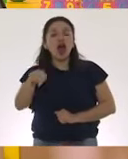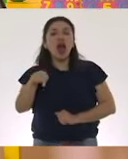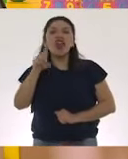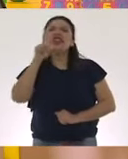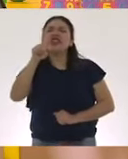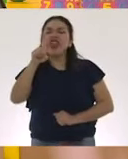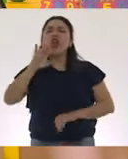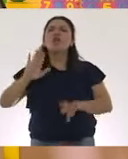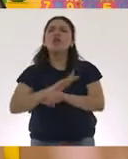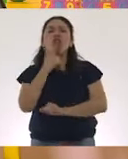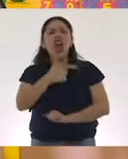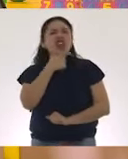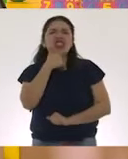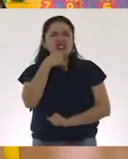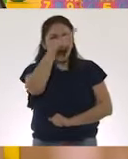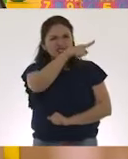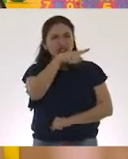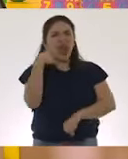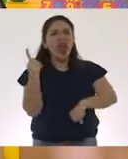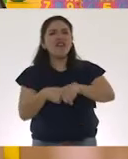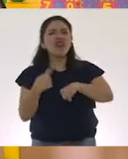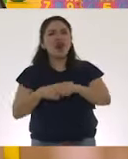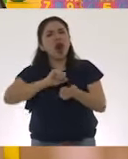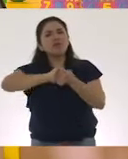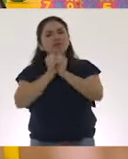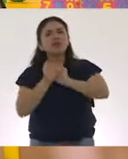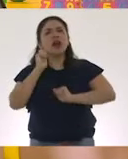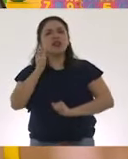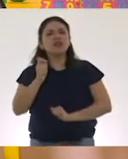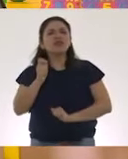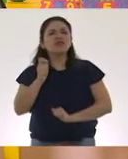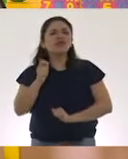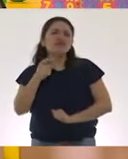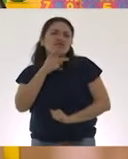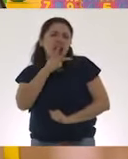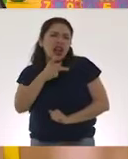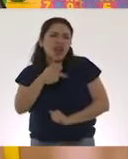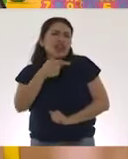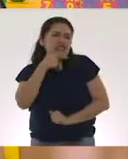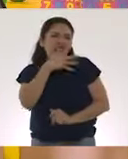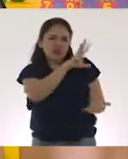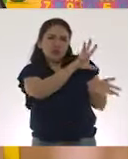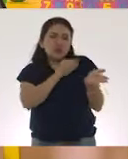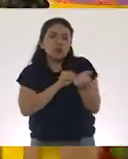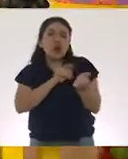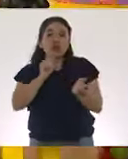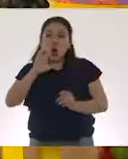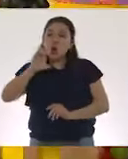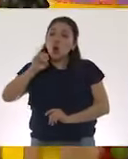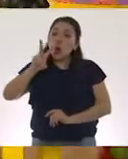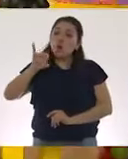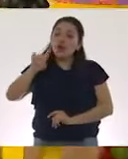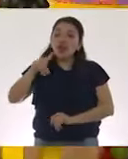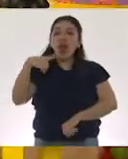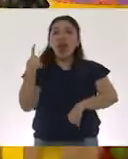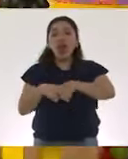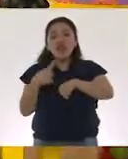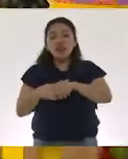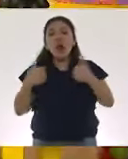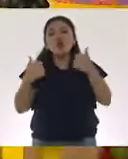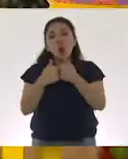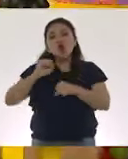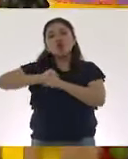que en inglés enfermedad se traduce como disease, entonces COVID es enfermedad por coronavirus